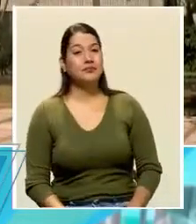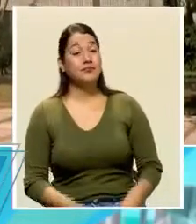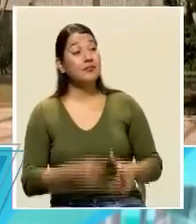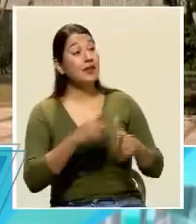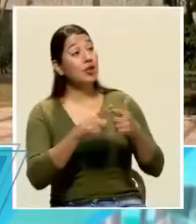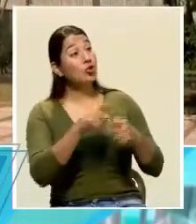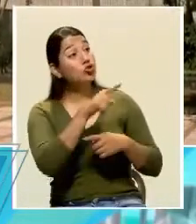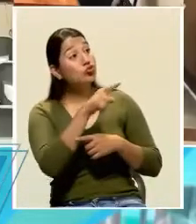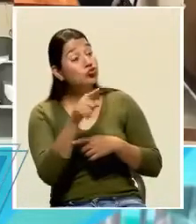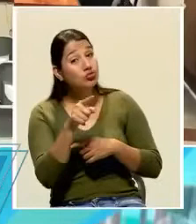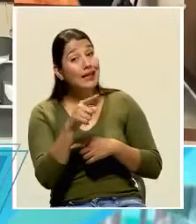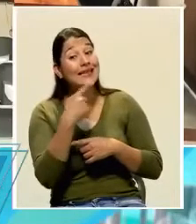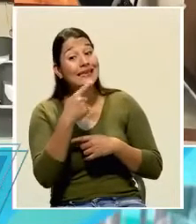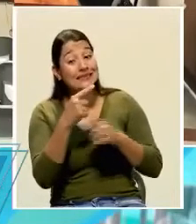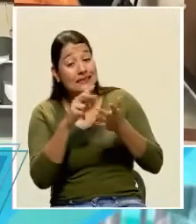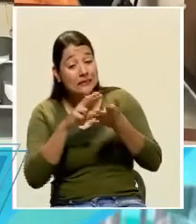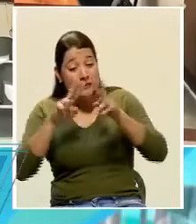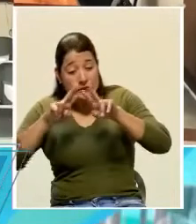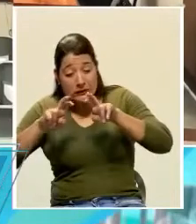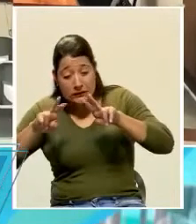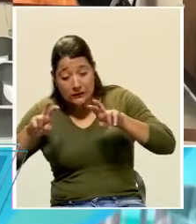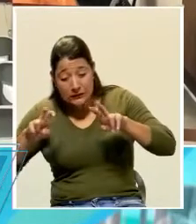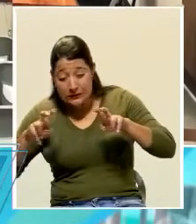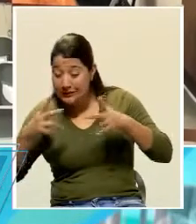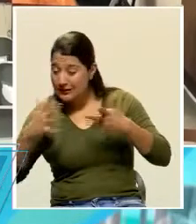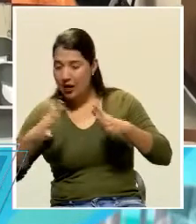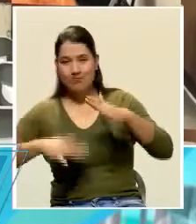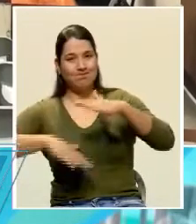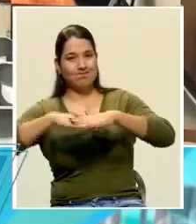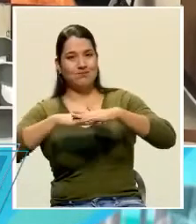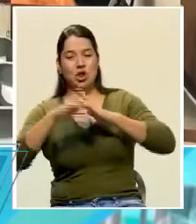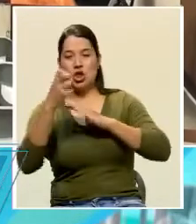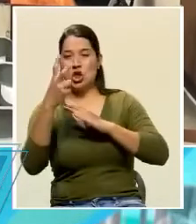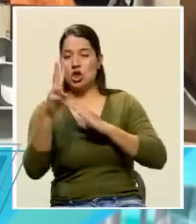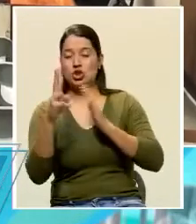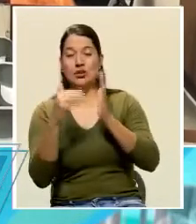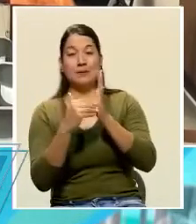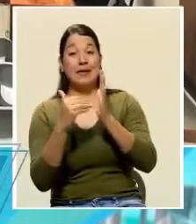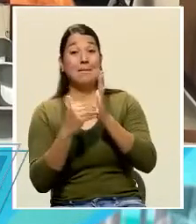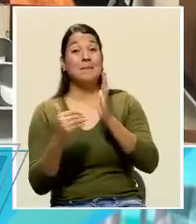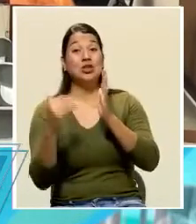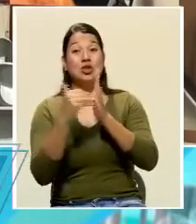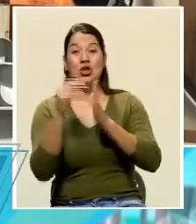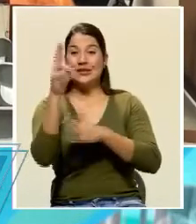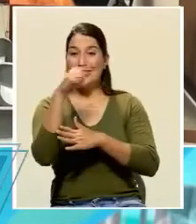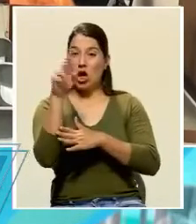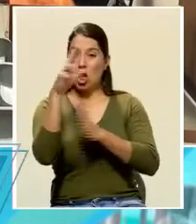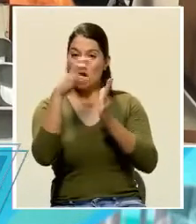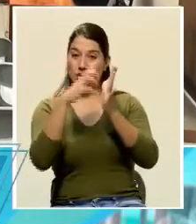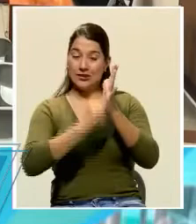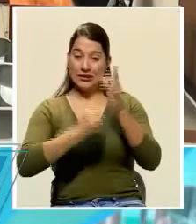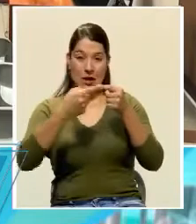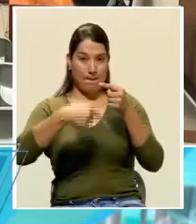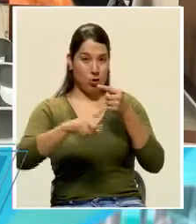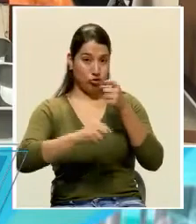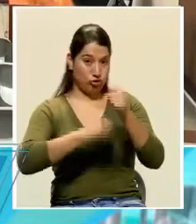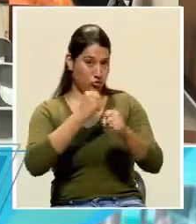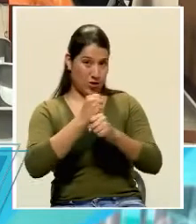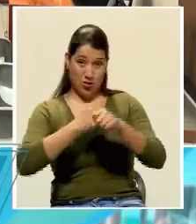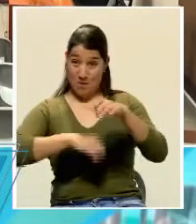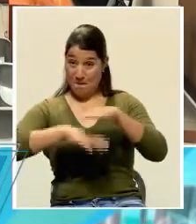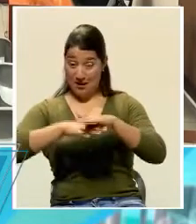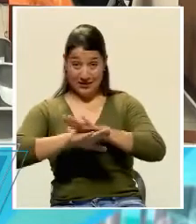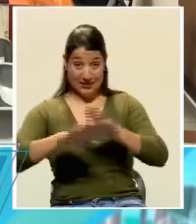hacen con este estudio es que hasta ahí podrían ustedes recortar hasta los 12 mil millones de colones para el presupuesto del próximo año. De ser más, ya